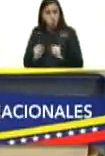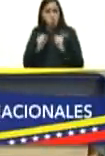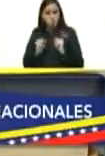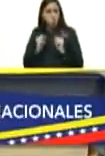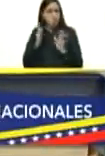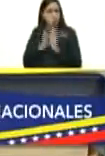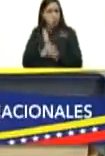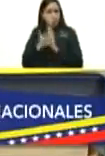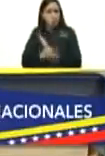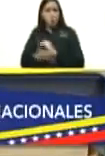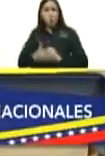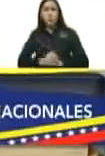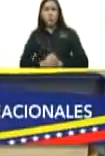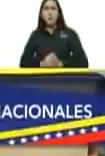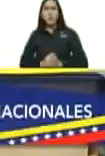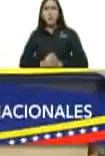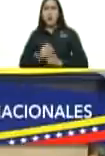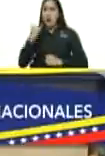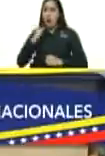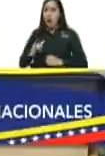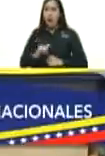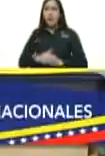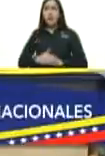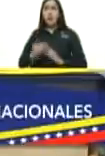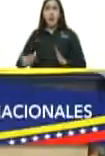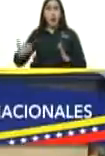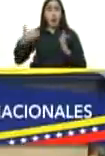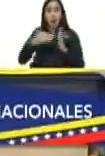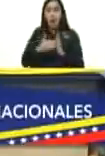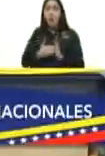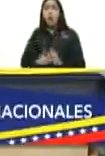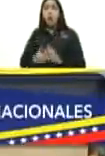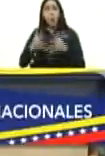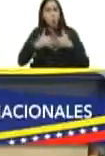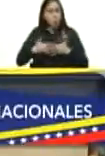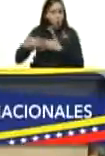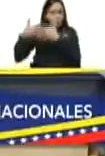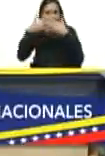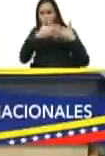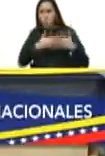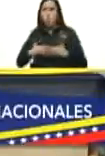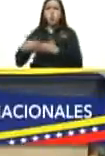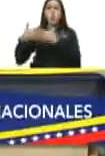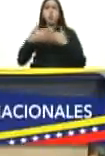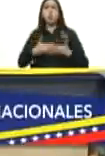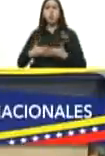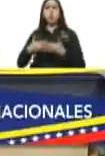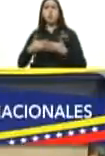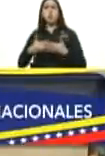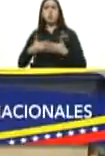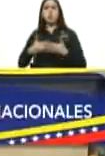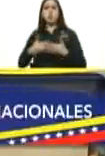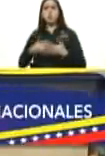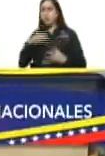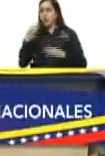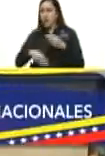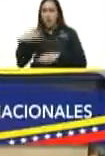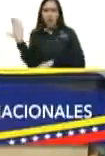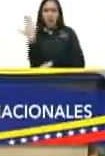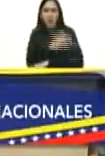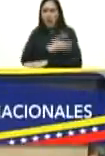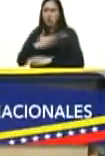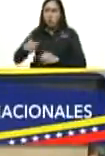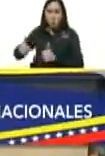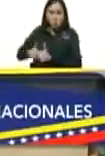del asedio imperial de los Estados Unidos del bloqueo de la